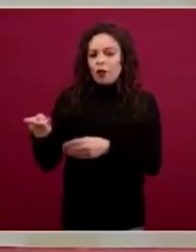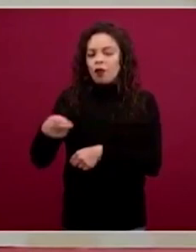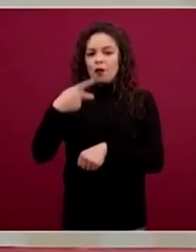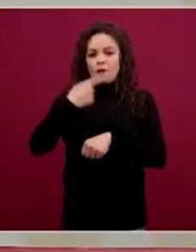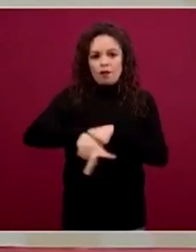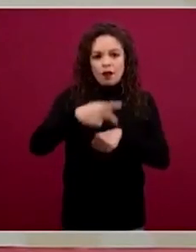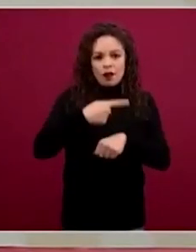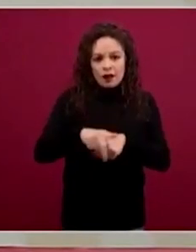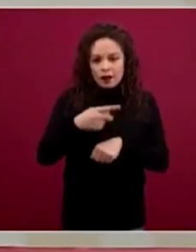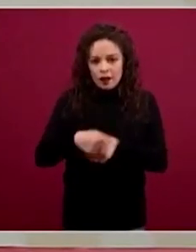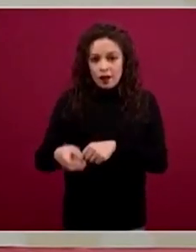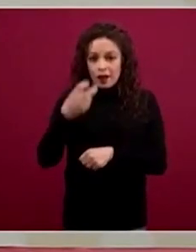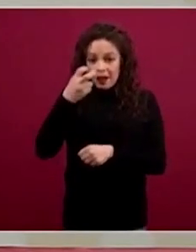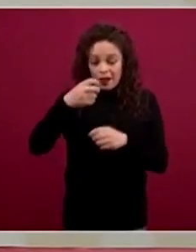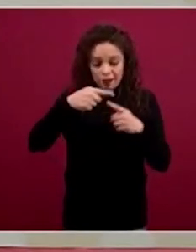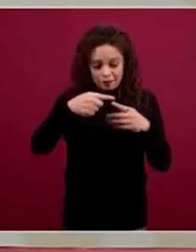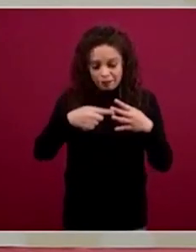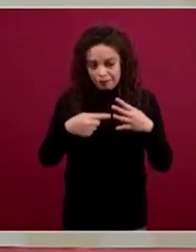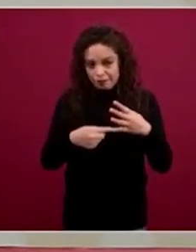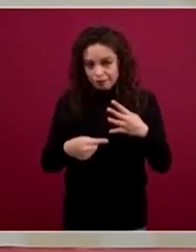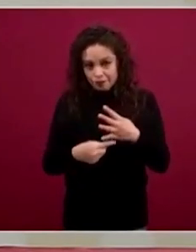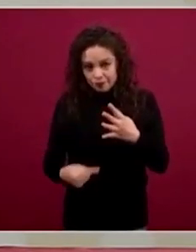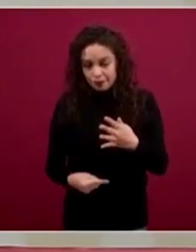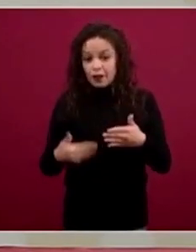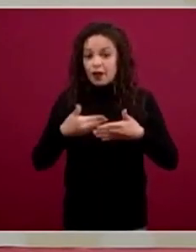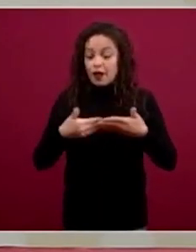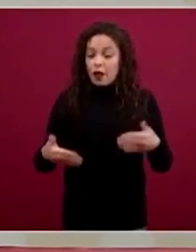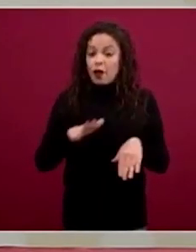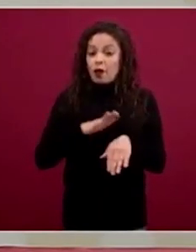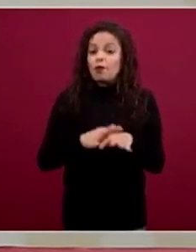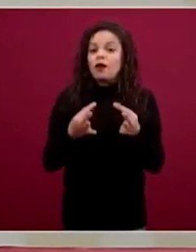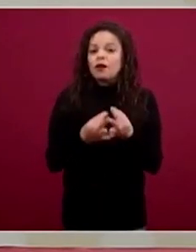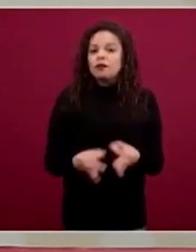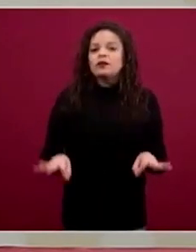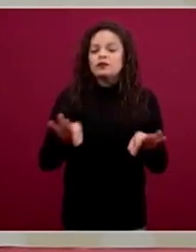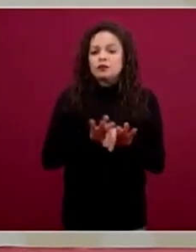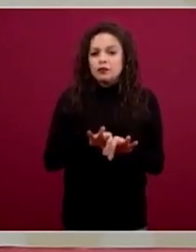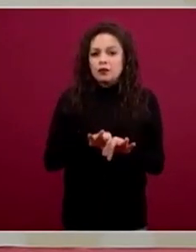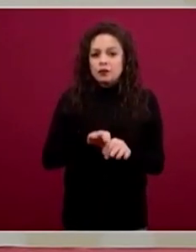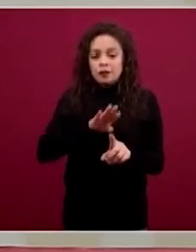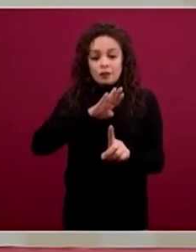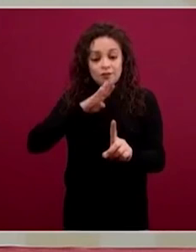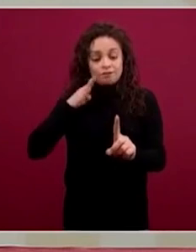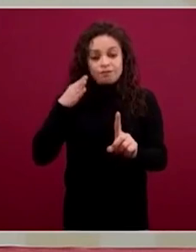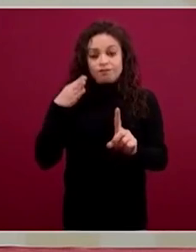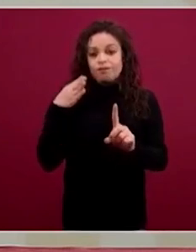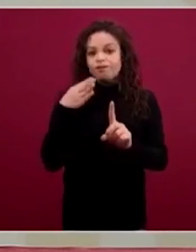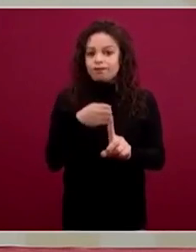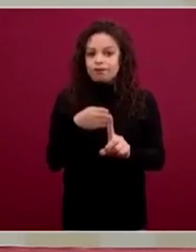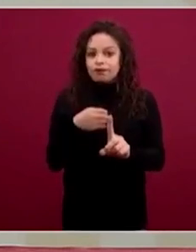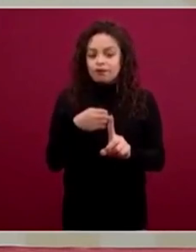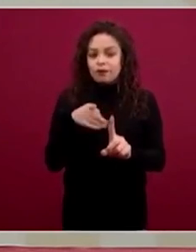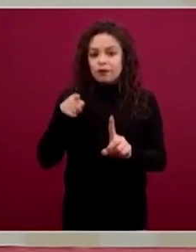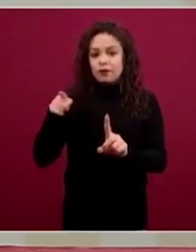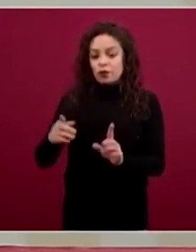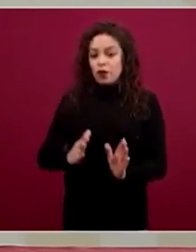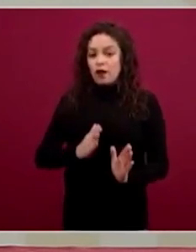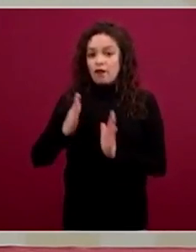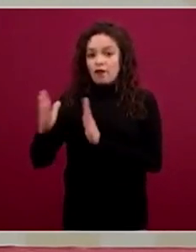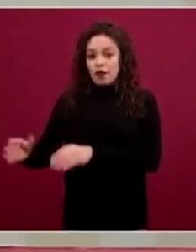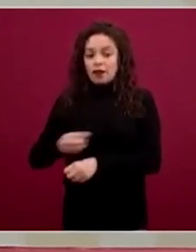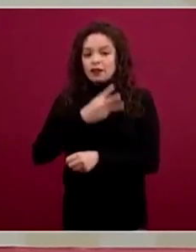etcétera, etcétera. Ahora un elemento crucial, porque es el definitorio del riesgo en fase 3, es